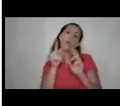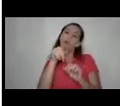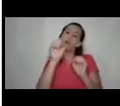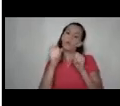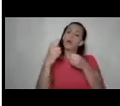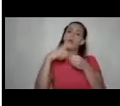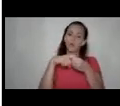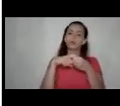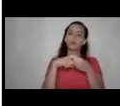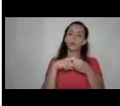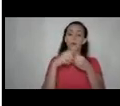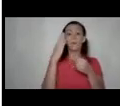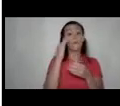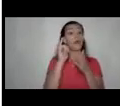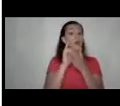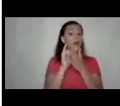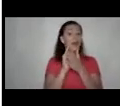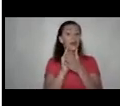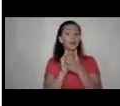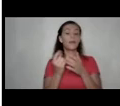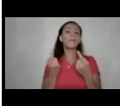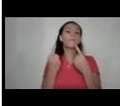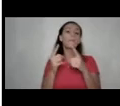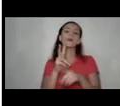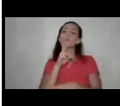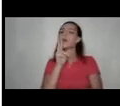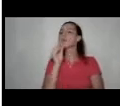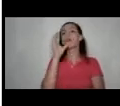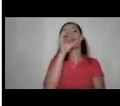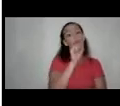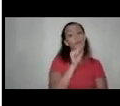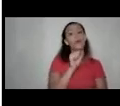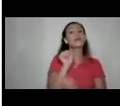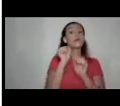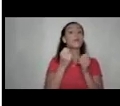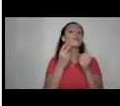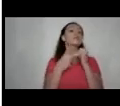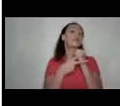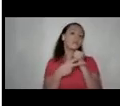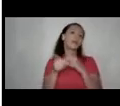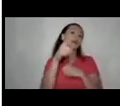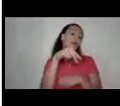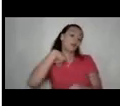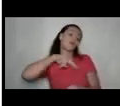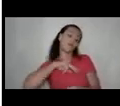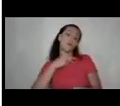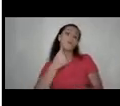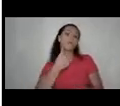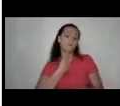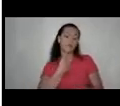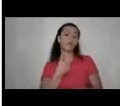conectar porque estas se nos pasan realmente sin darnos cuenta y puede ser que muchas veces nosotros y nosotras mismas las estemos